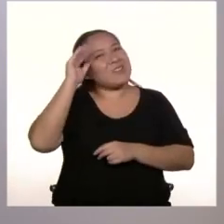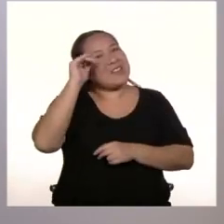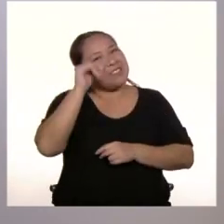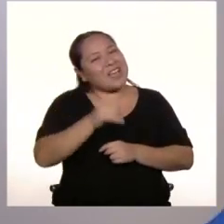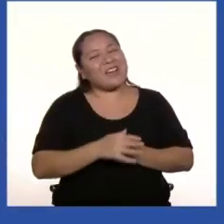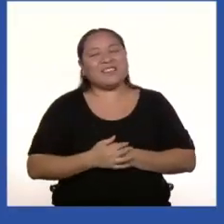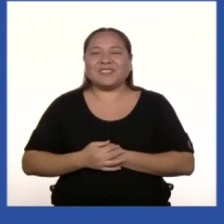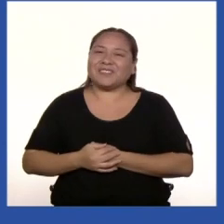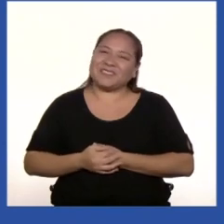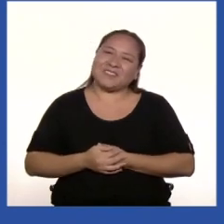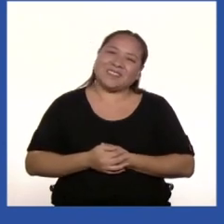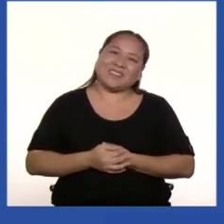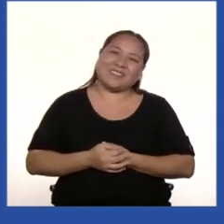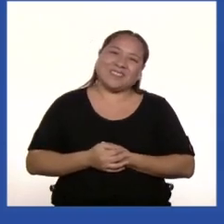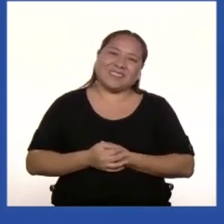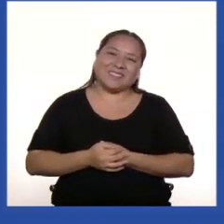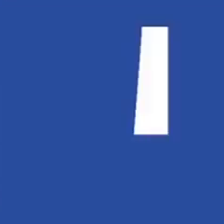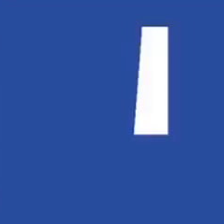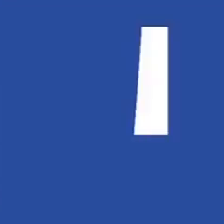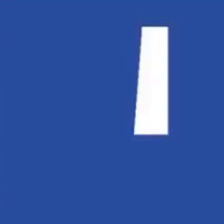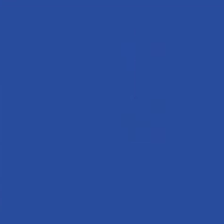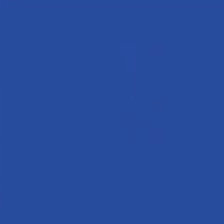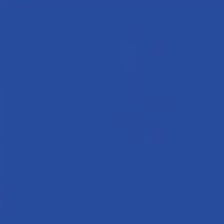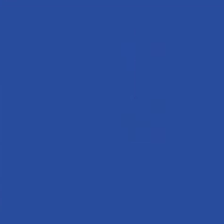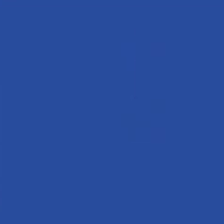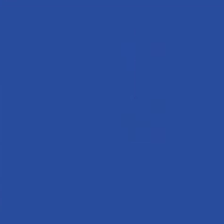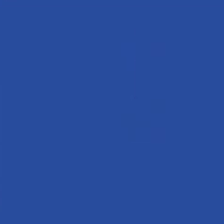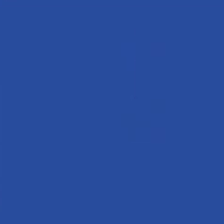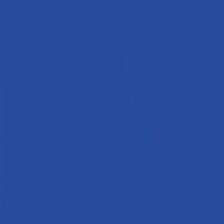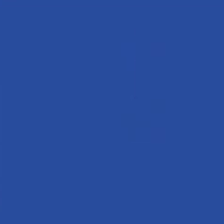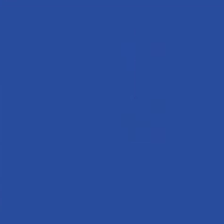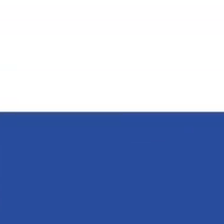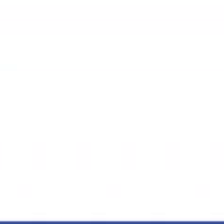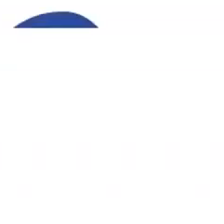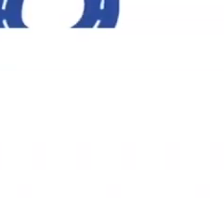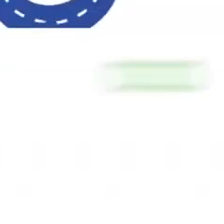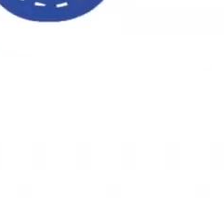chau! ¡Nos vemos pronto!